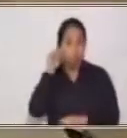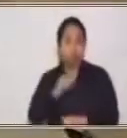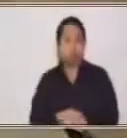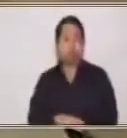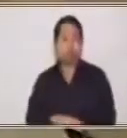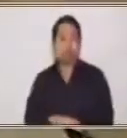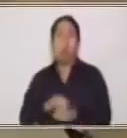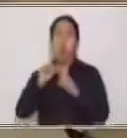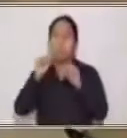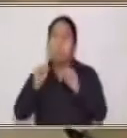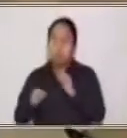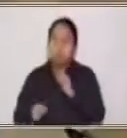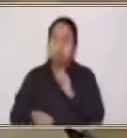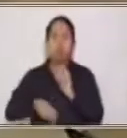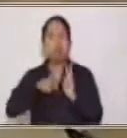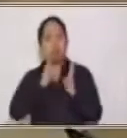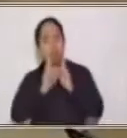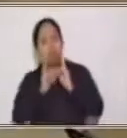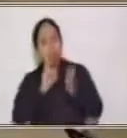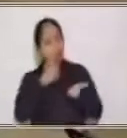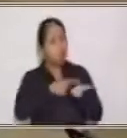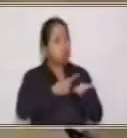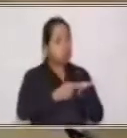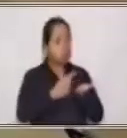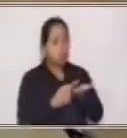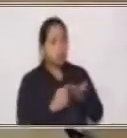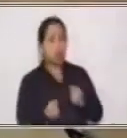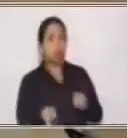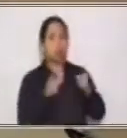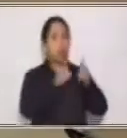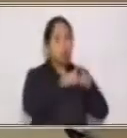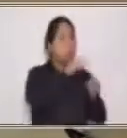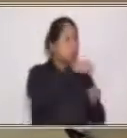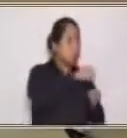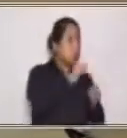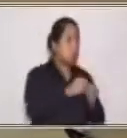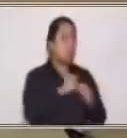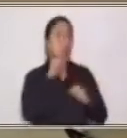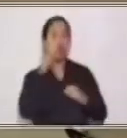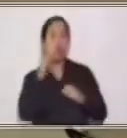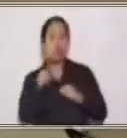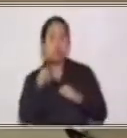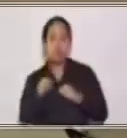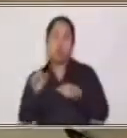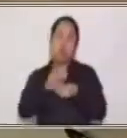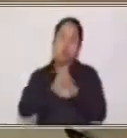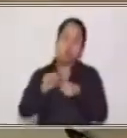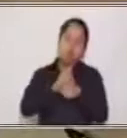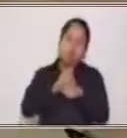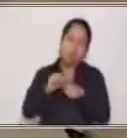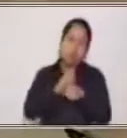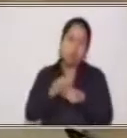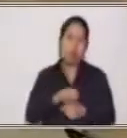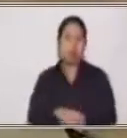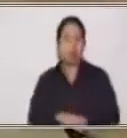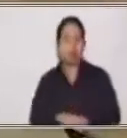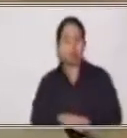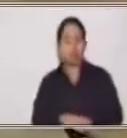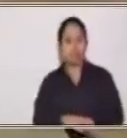platicárselo a alguien que esté contigo, eso te ayudará a estar ejercitando y poder